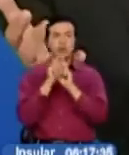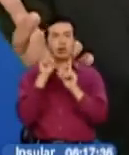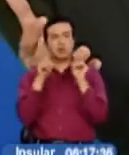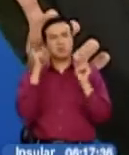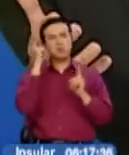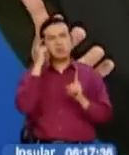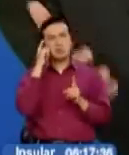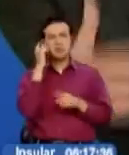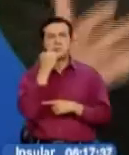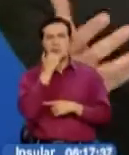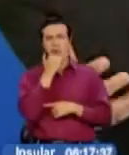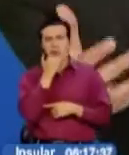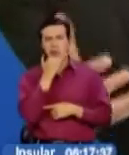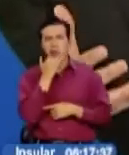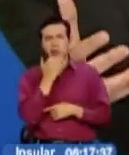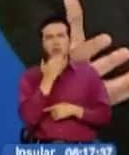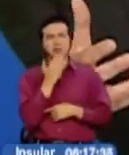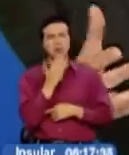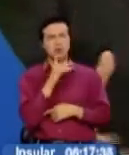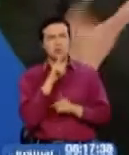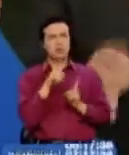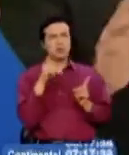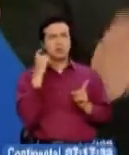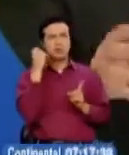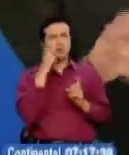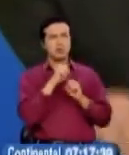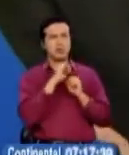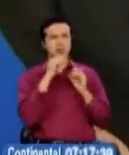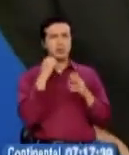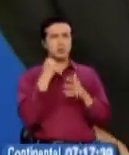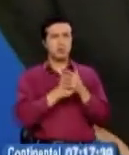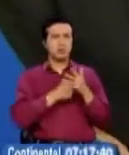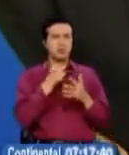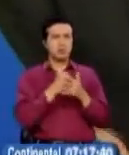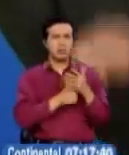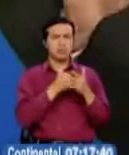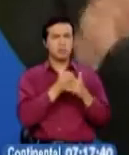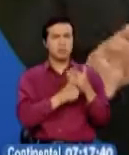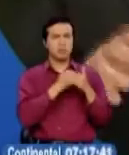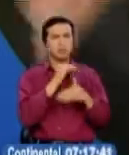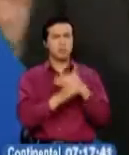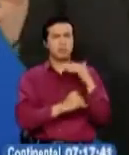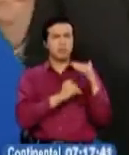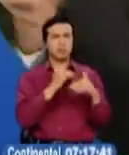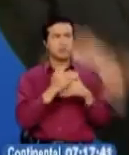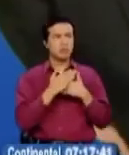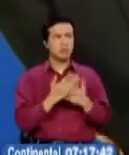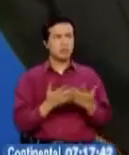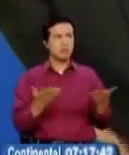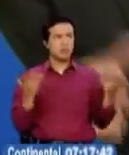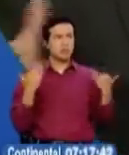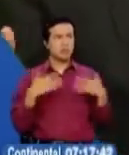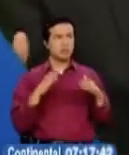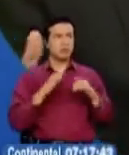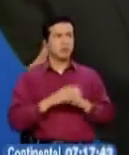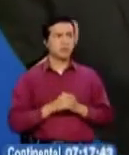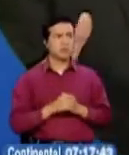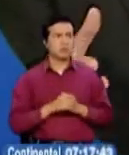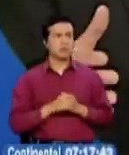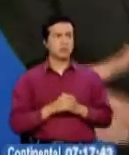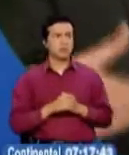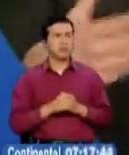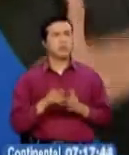resulta difícil de ser asimilado. Son los grandes desafíos que presenta este proceso. Además, contemplar lo que podría pasar